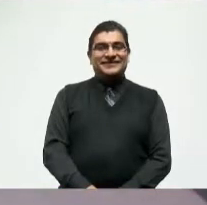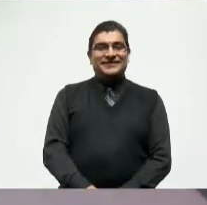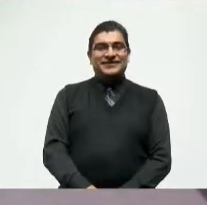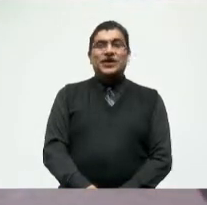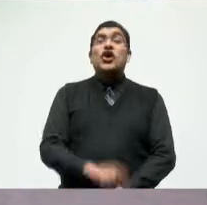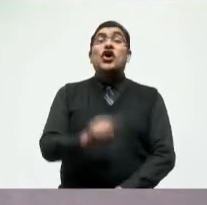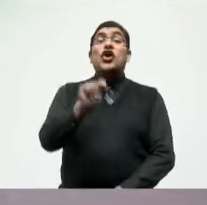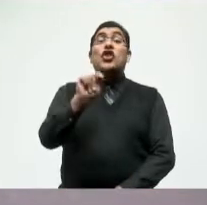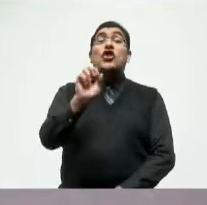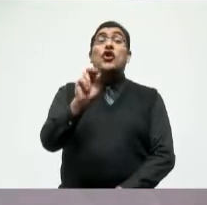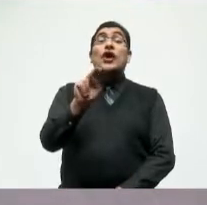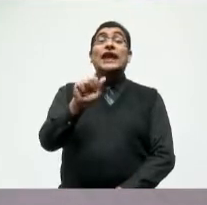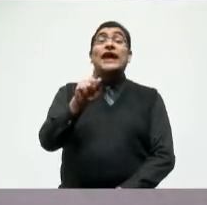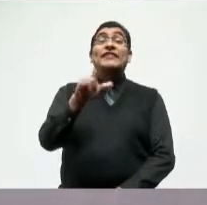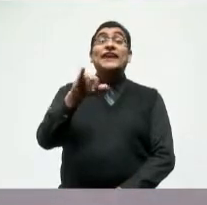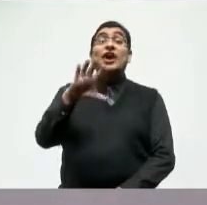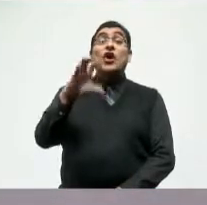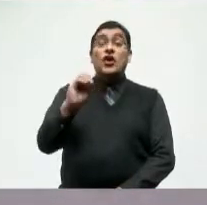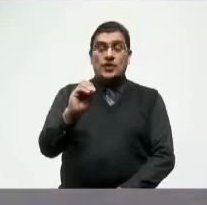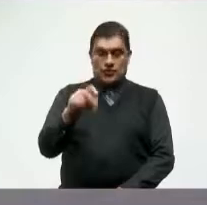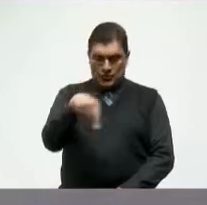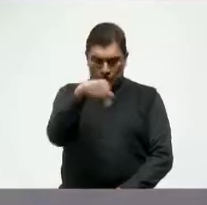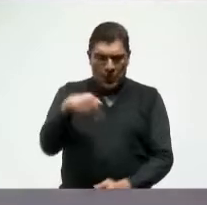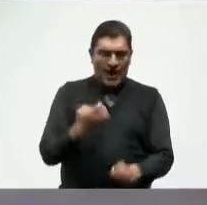Contigo está en el micro